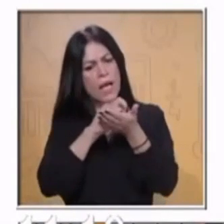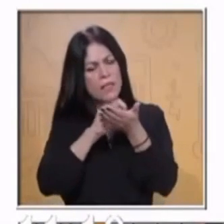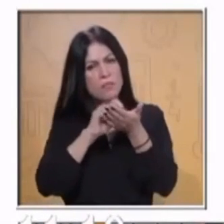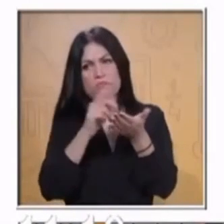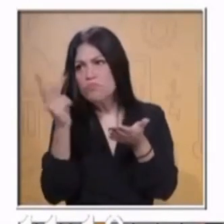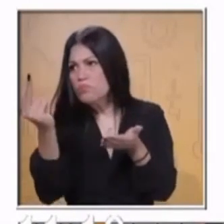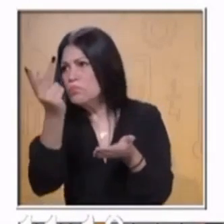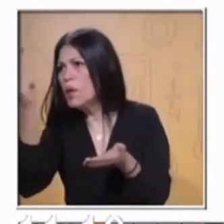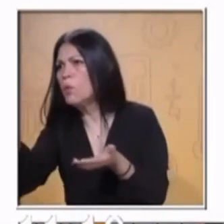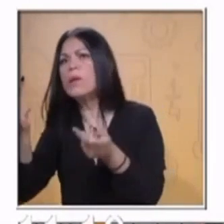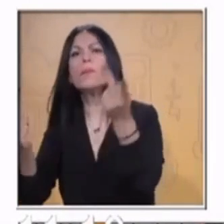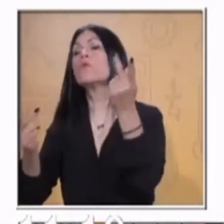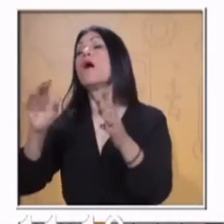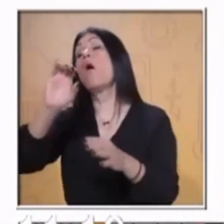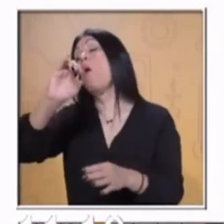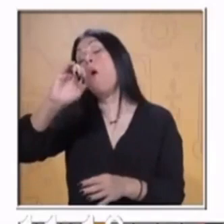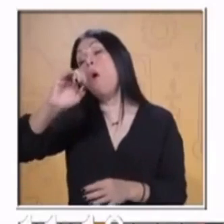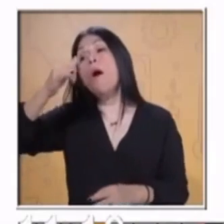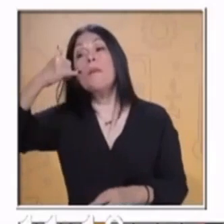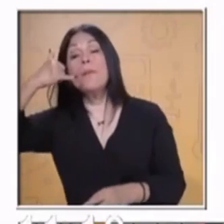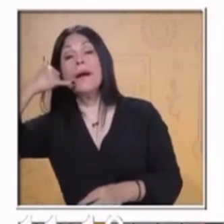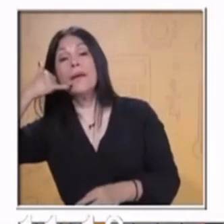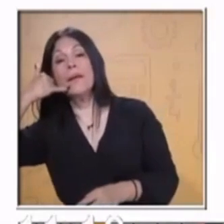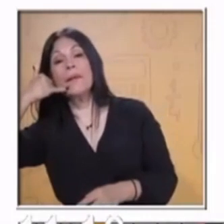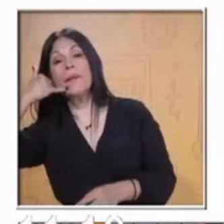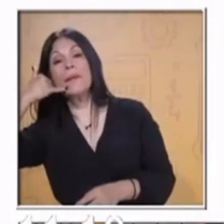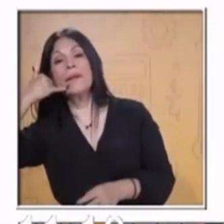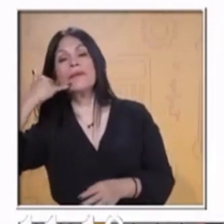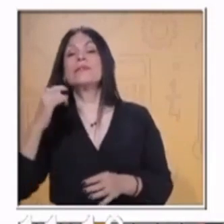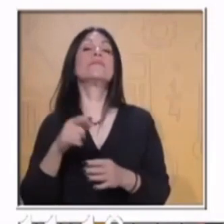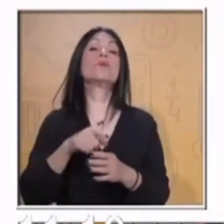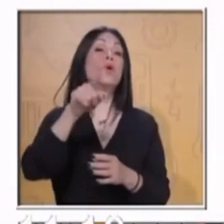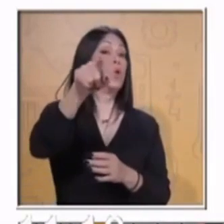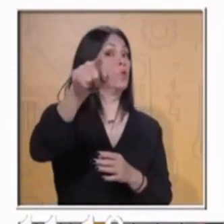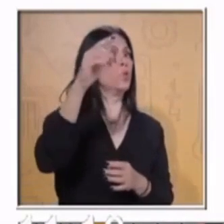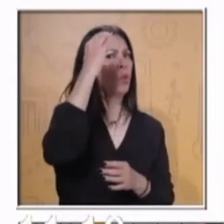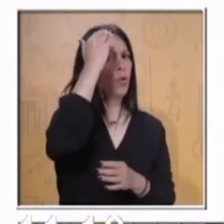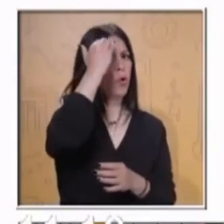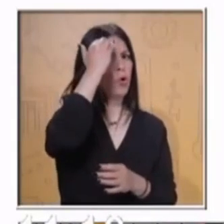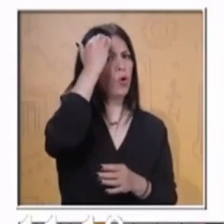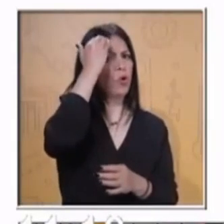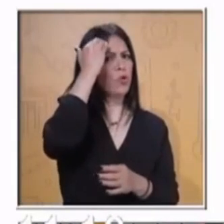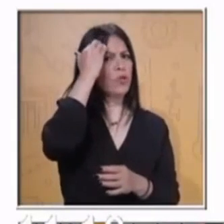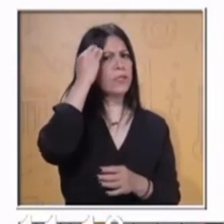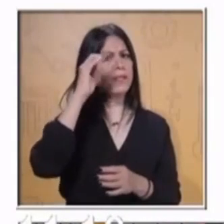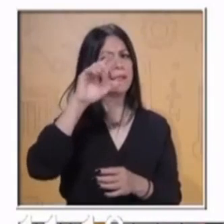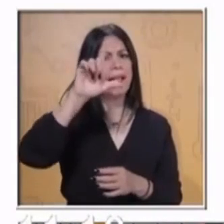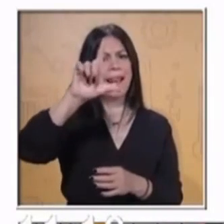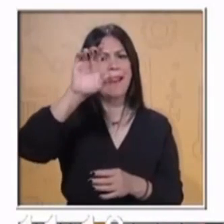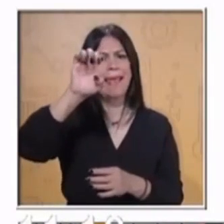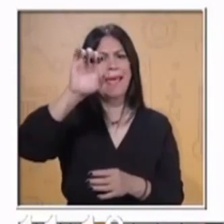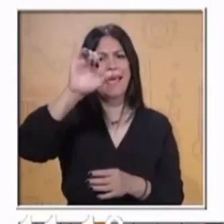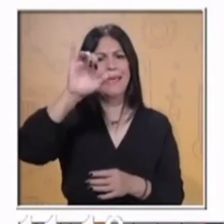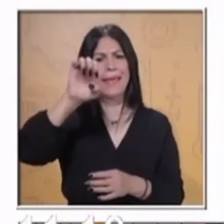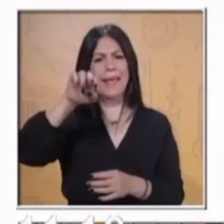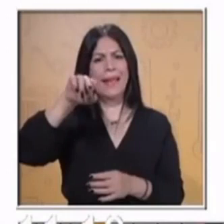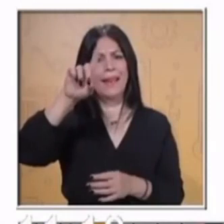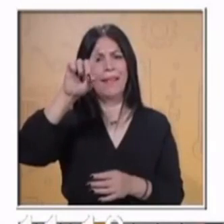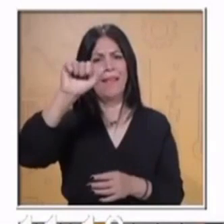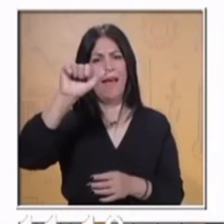Número dos. ¿Conoces la leyenda de la llorona? Pregunta cerrada, sí,